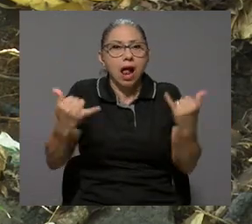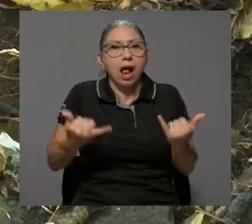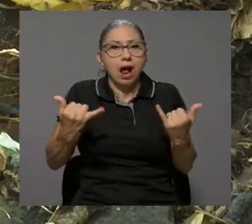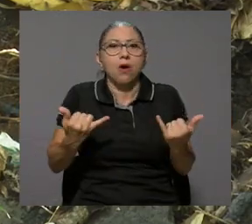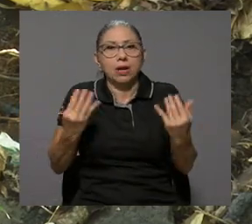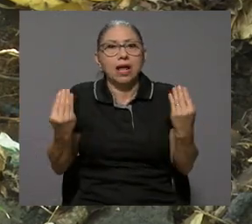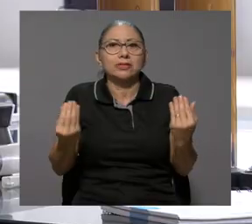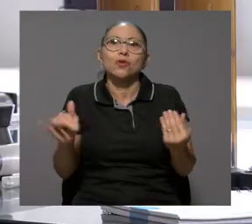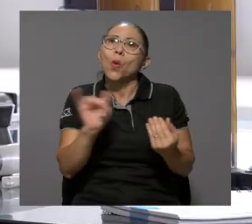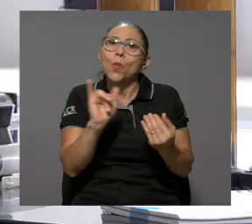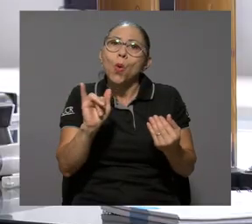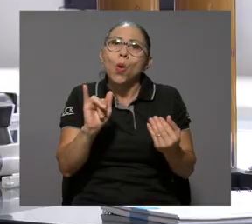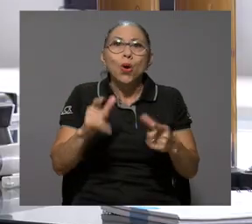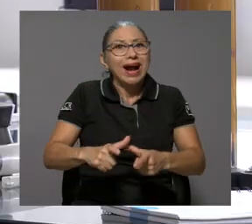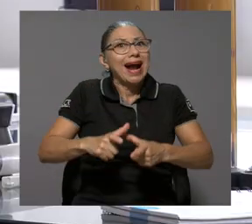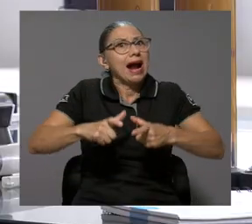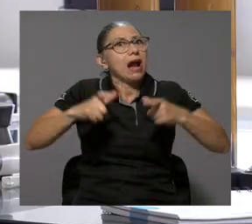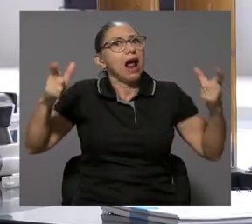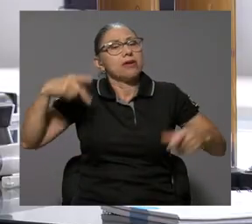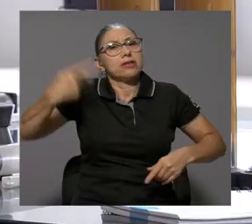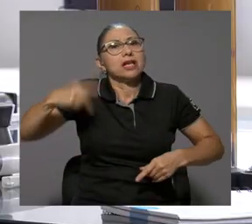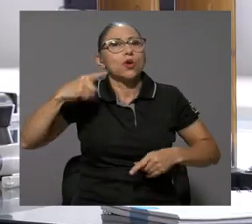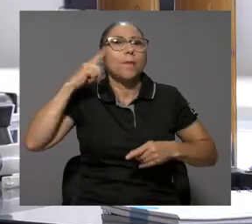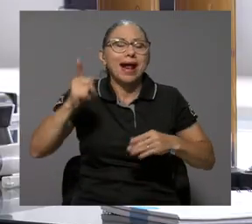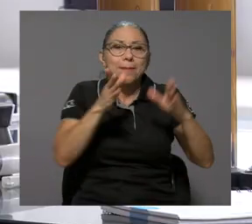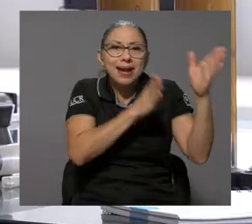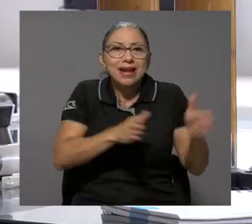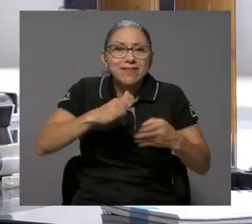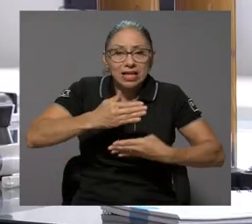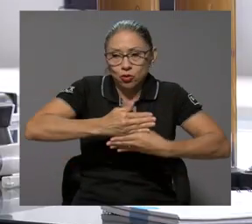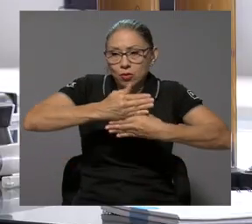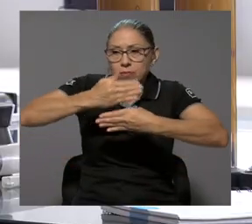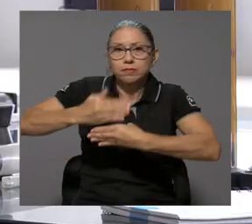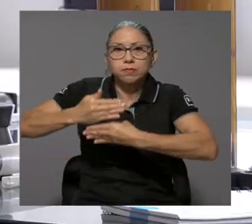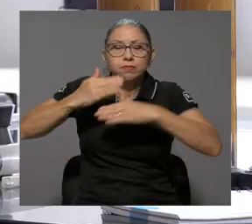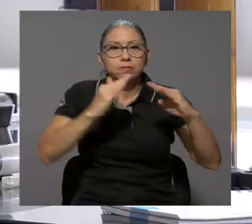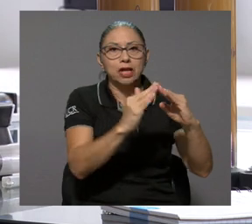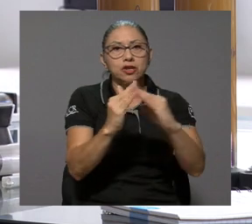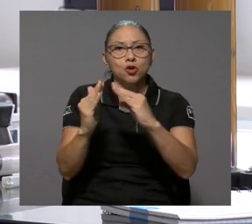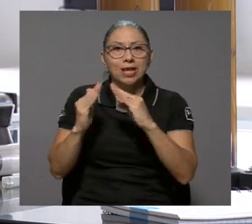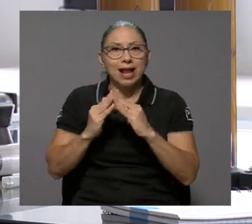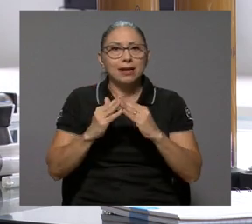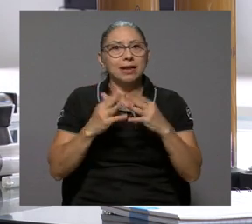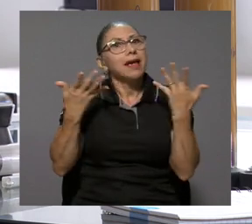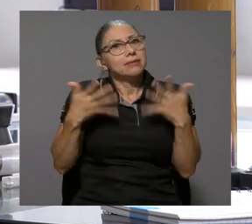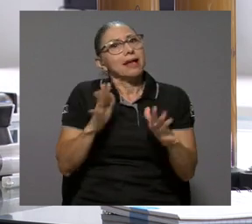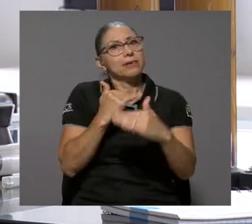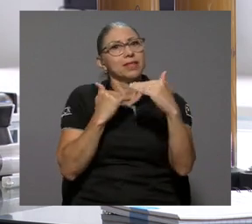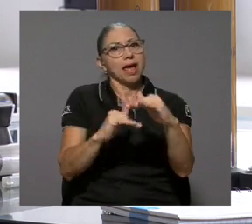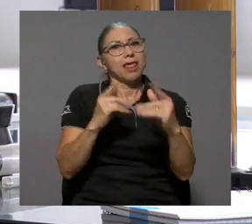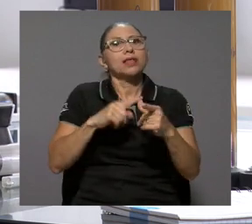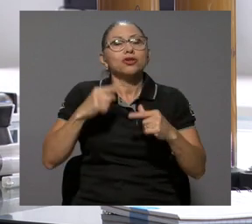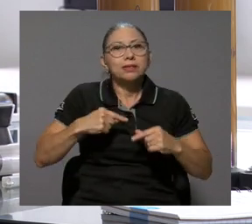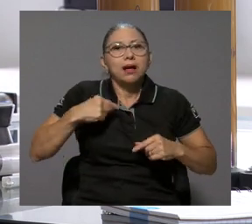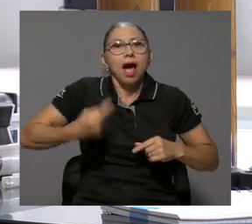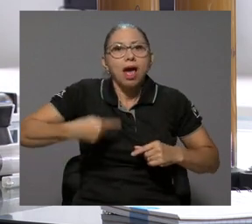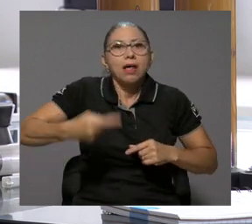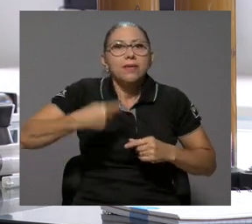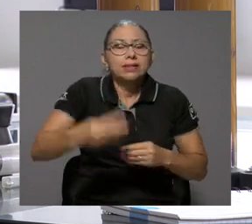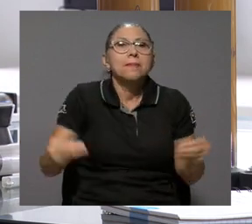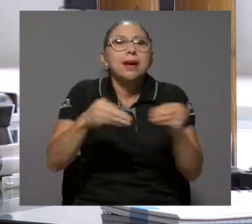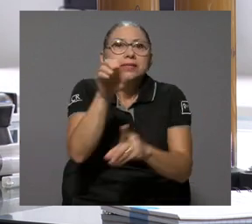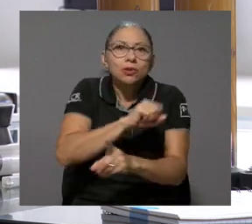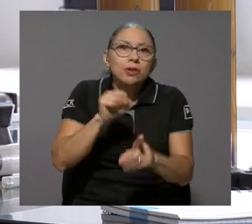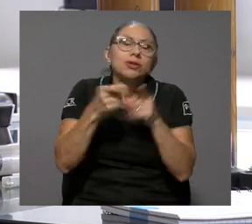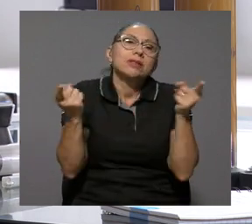poniendo como un gran riesgo para la planificación territorial que ya es limitada. Entonces vamos